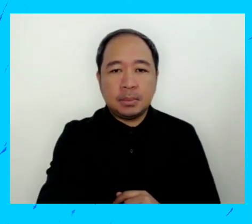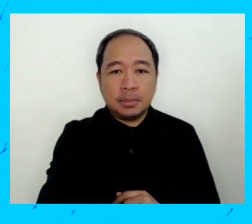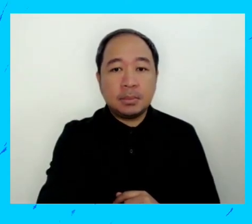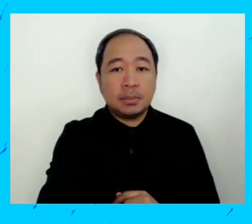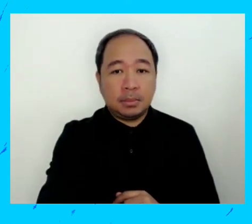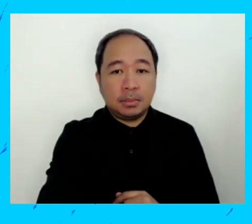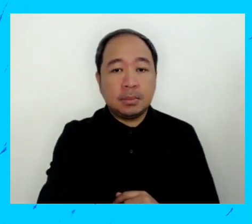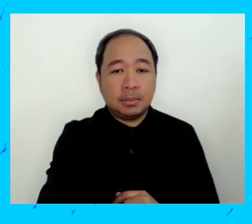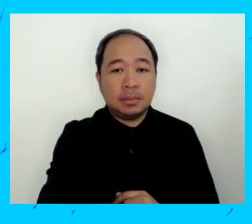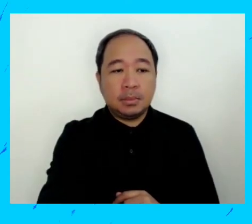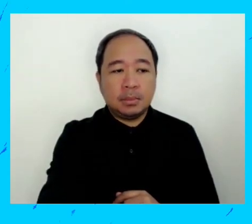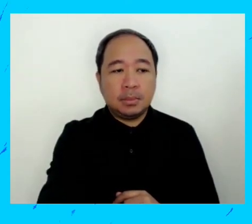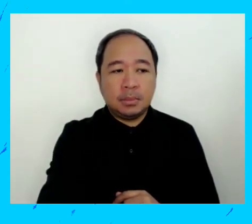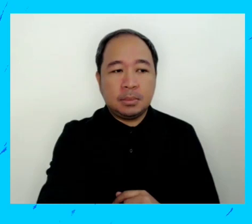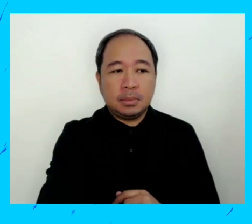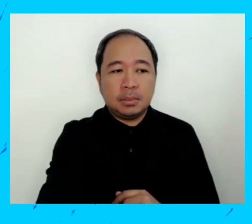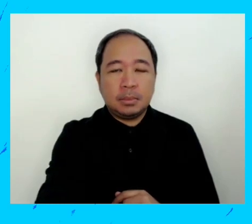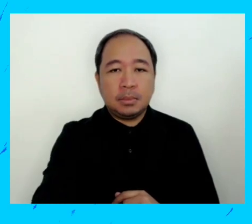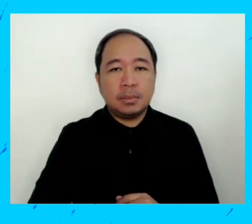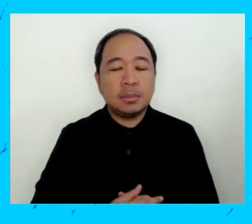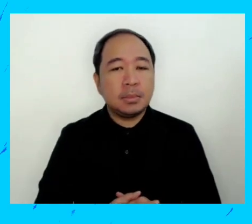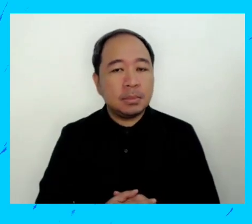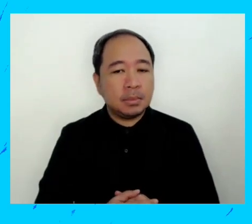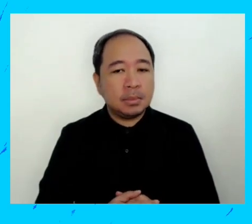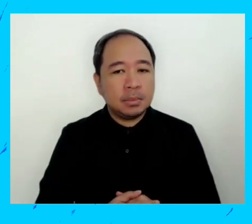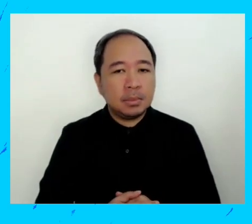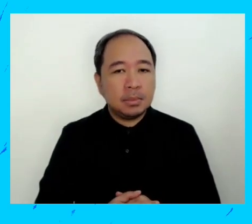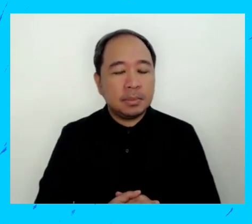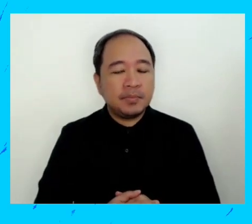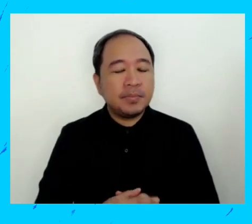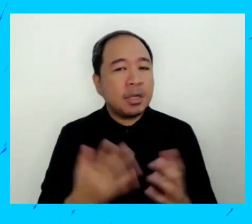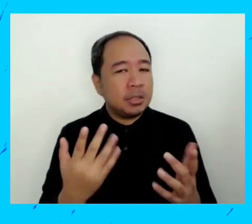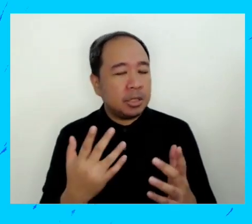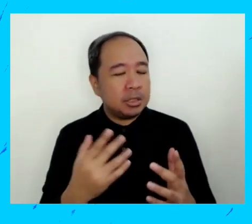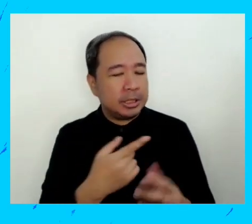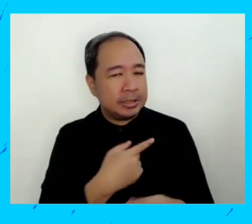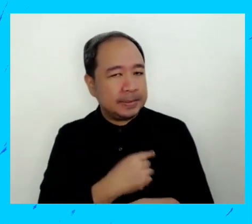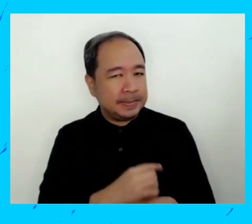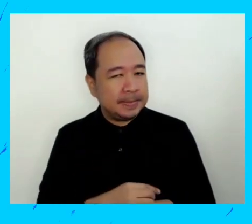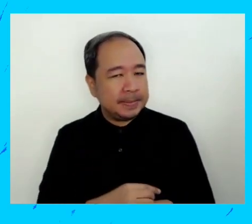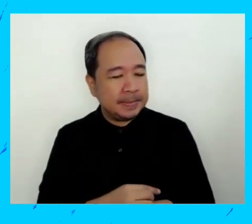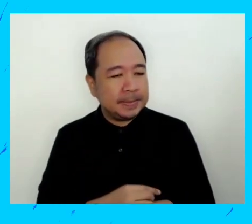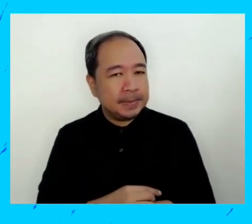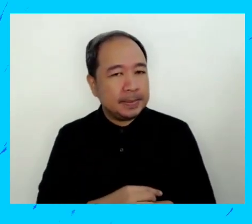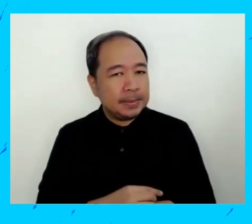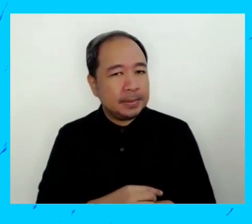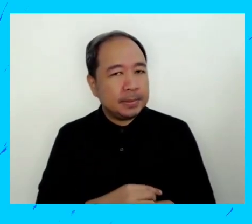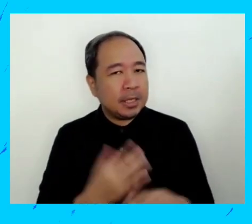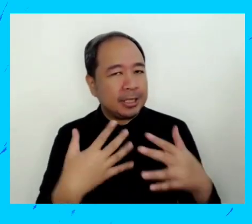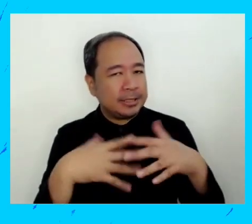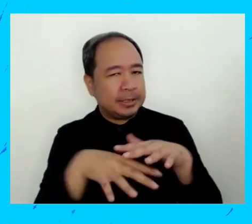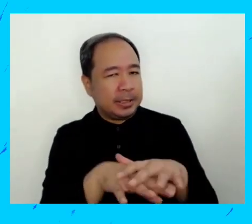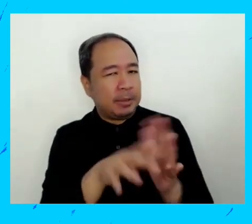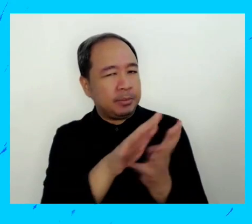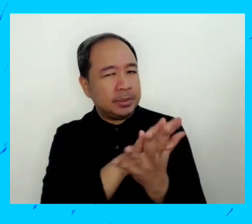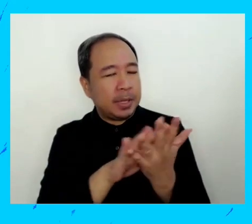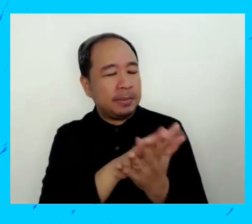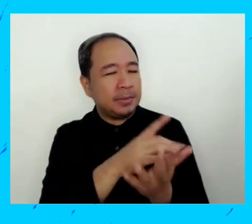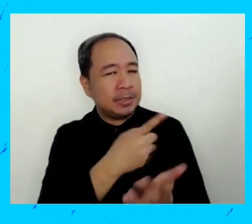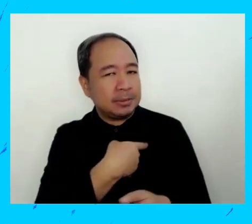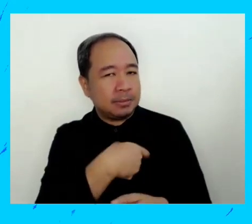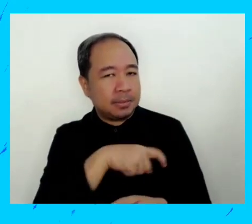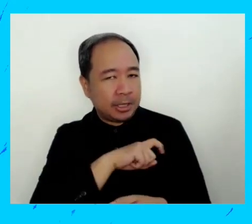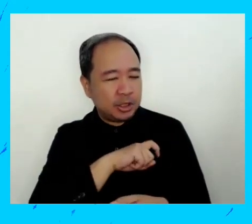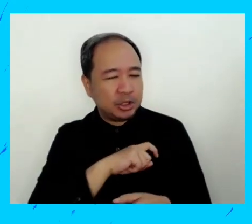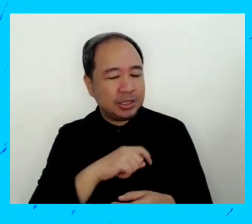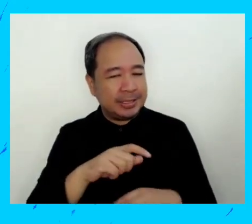con la vez si podemos decidir sobre nuestra sexualidad de manera libre y autónoma y a la vez podemos liberarnos de su ejercicio y